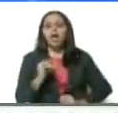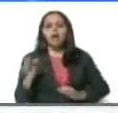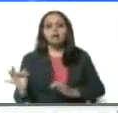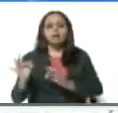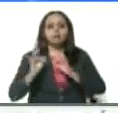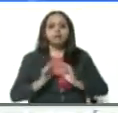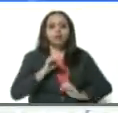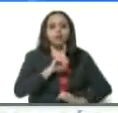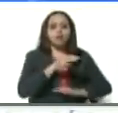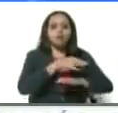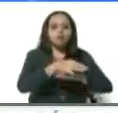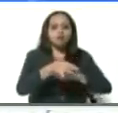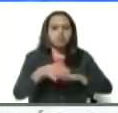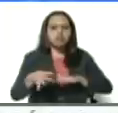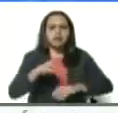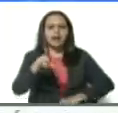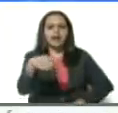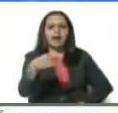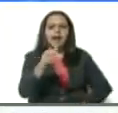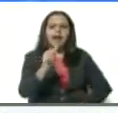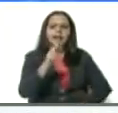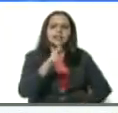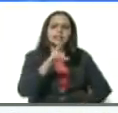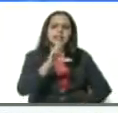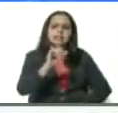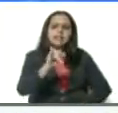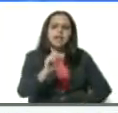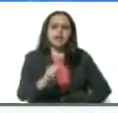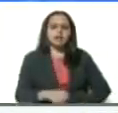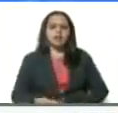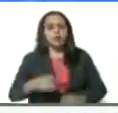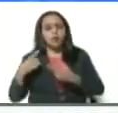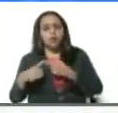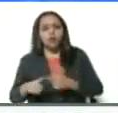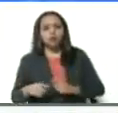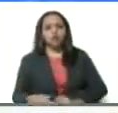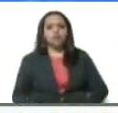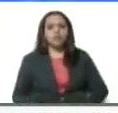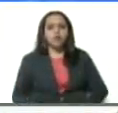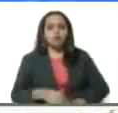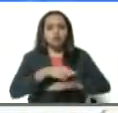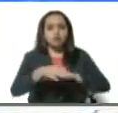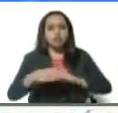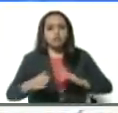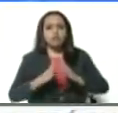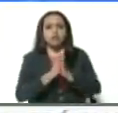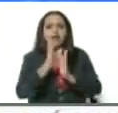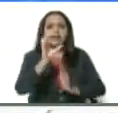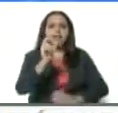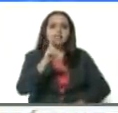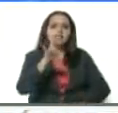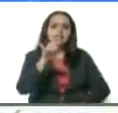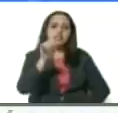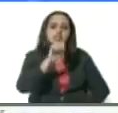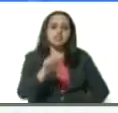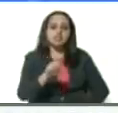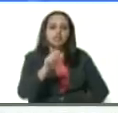García de Evia y otro en el municipio San Cristóbal. Bueno, tuvieron una evolución muy tórpida y fallecieron.